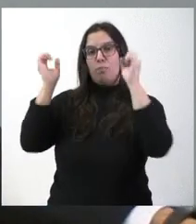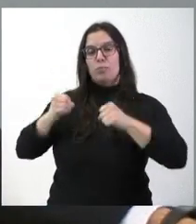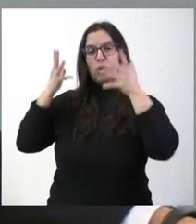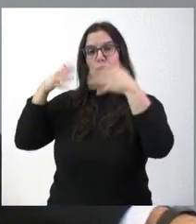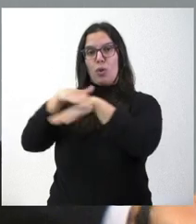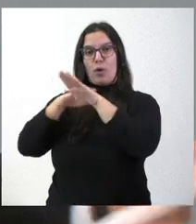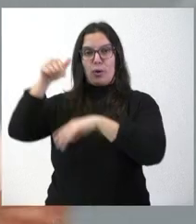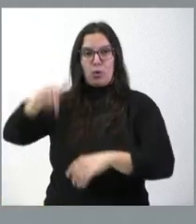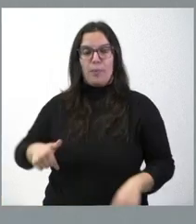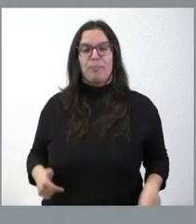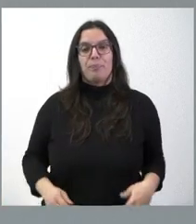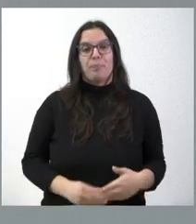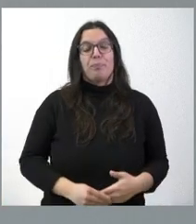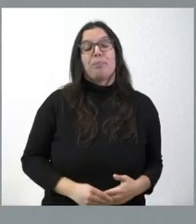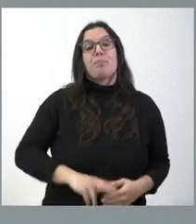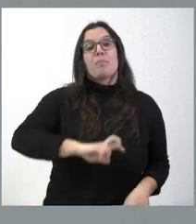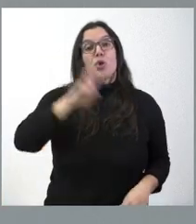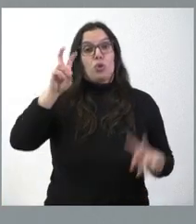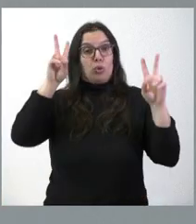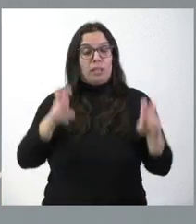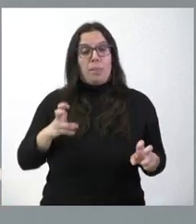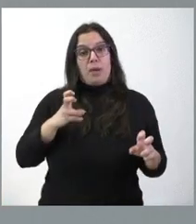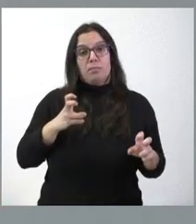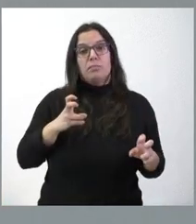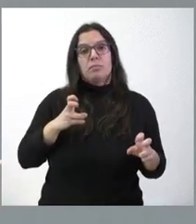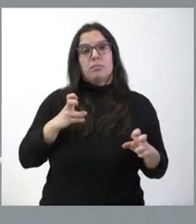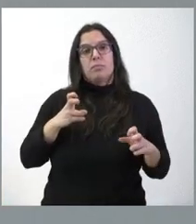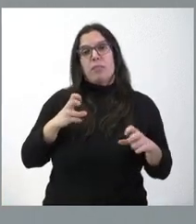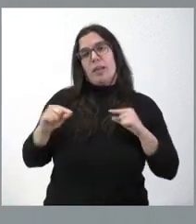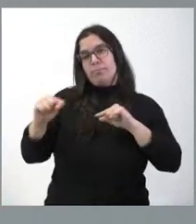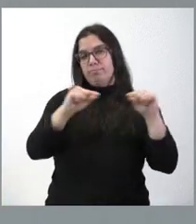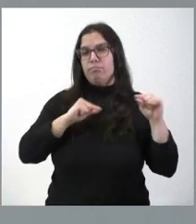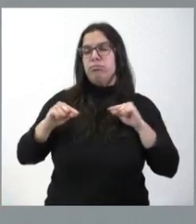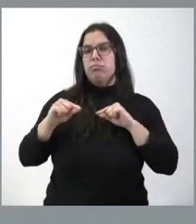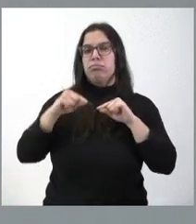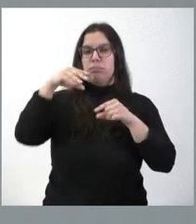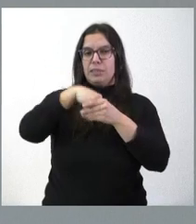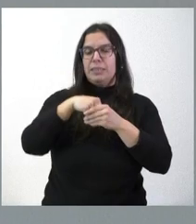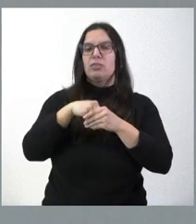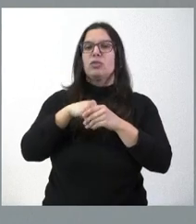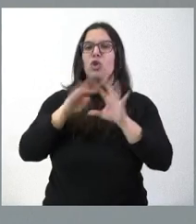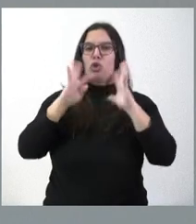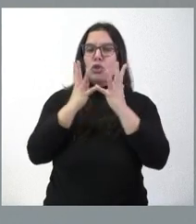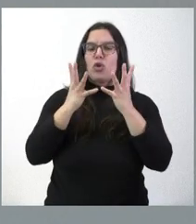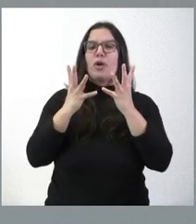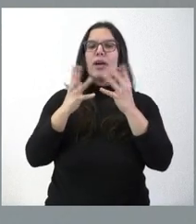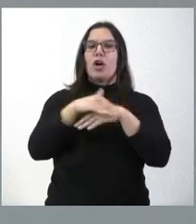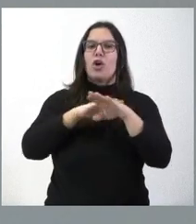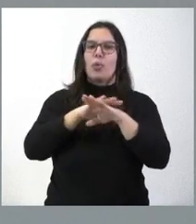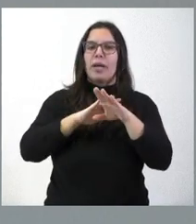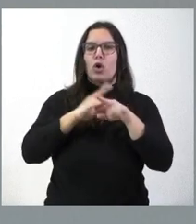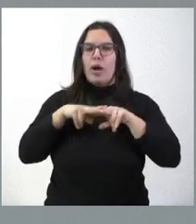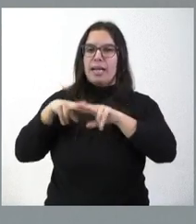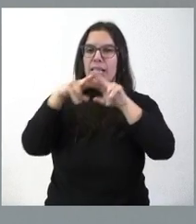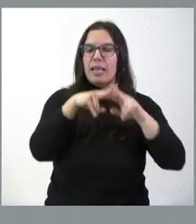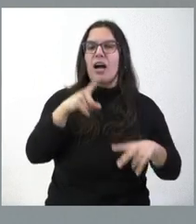Gobierno hoy. Un último aspecto que sí que hemos analizado en el Consejo de Gobierno y que también ha sido